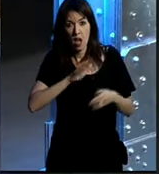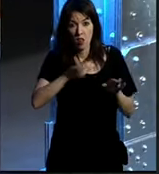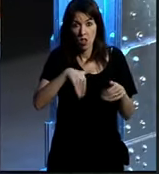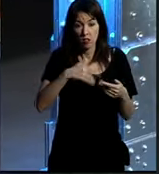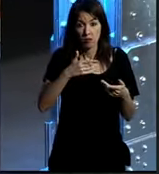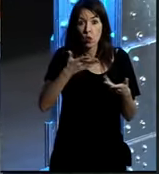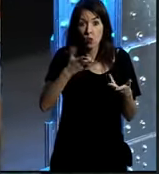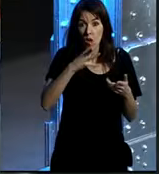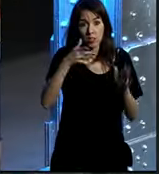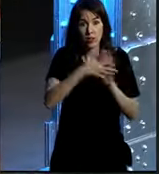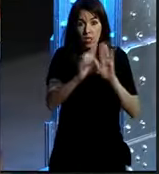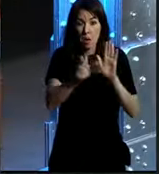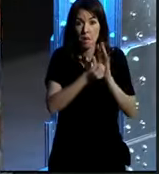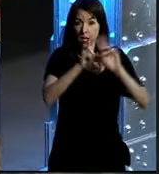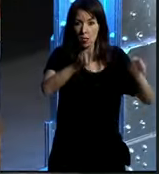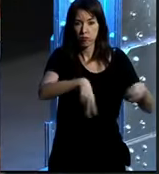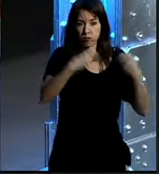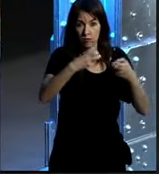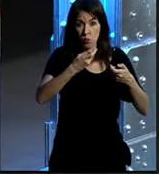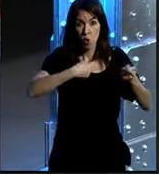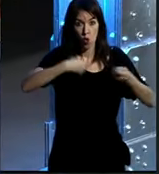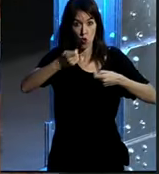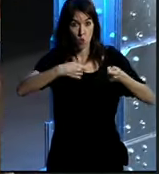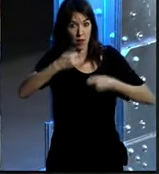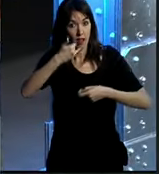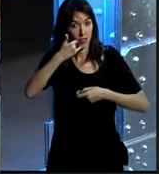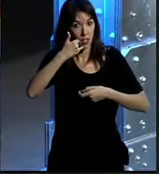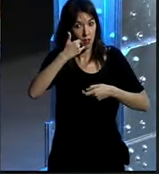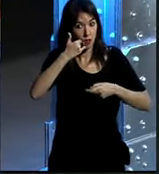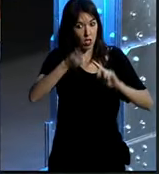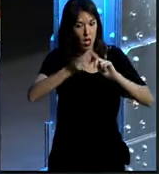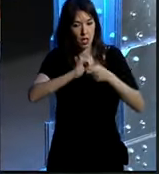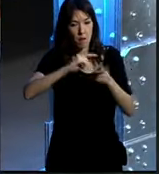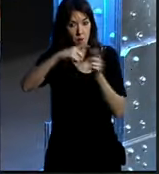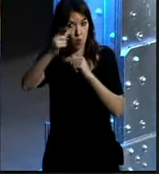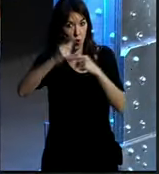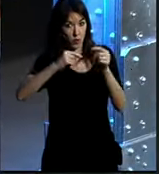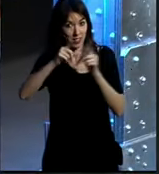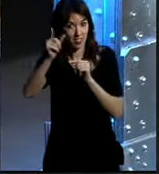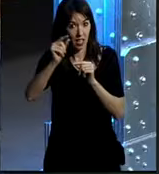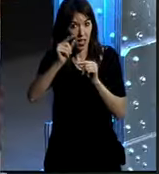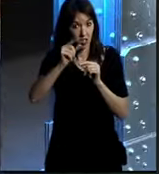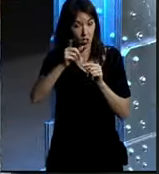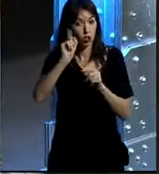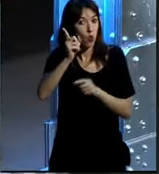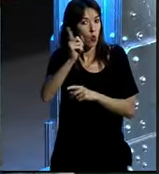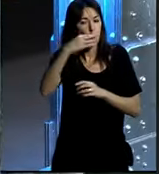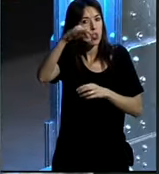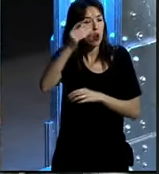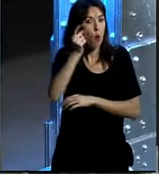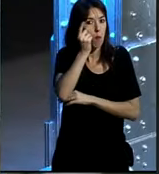consistió en el cambio de marca, el cambio de la marca comercial de la marca telefónica a la marca Movistar que era la que teníamos solamente en los productos móviles